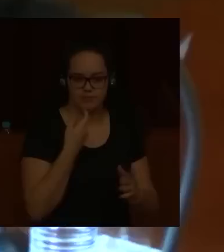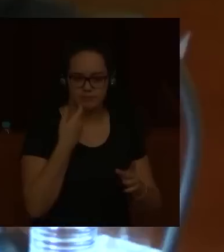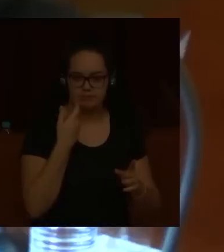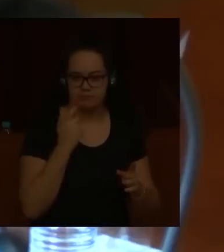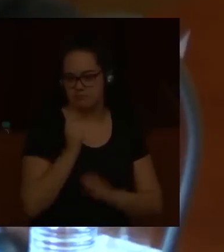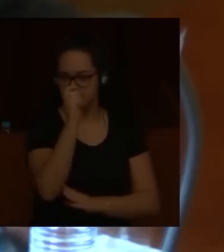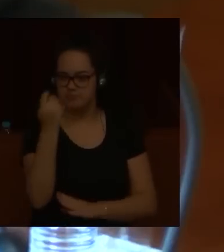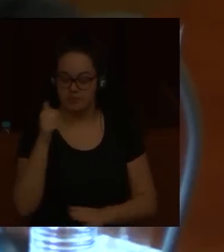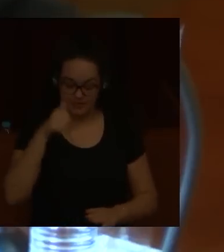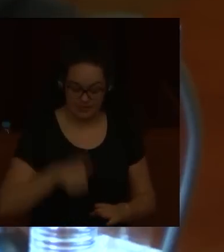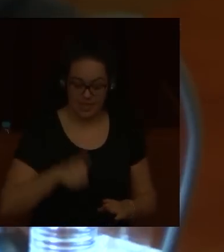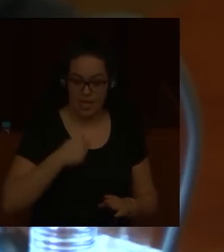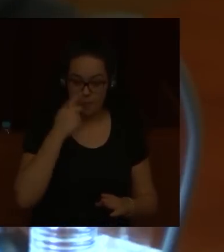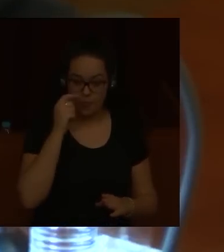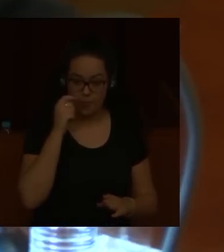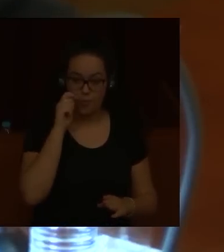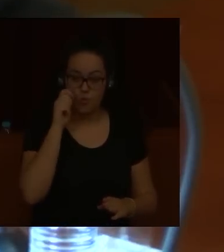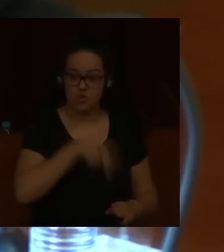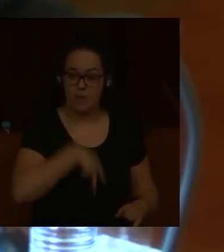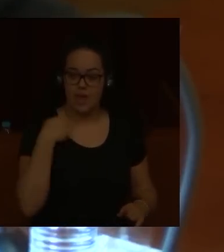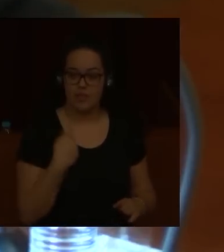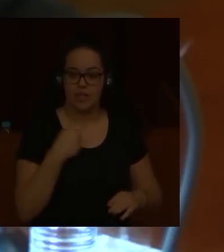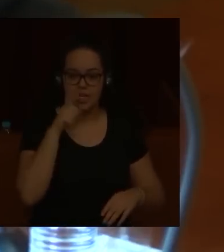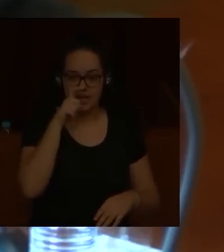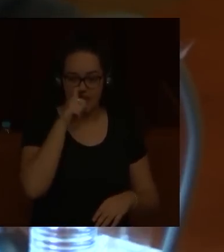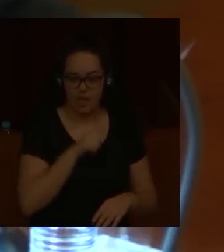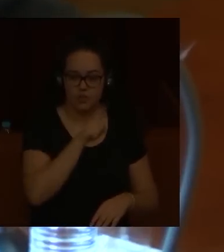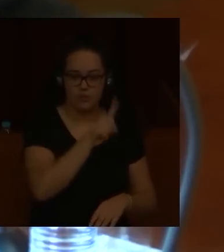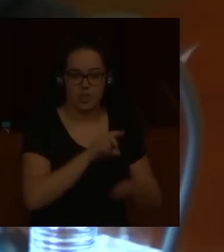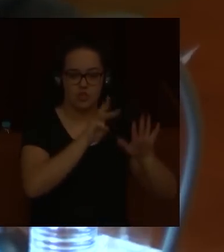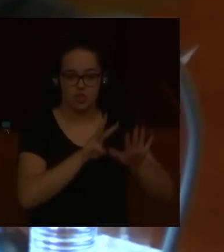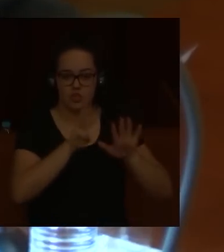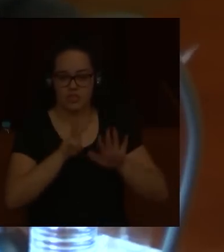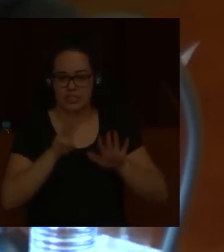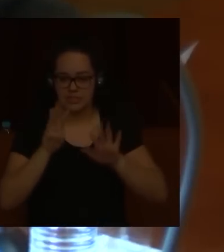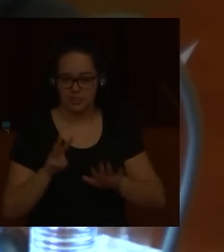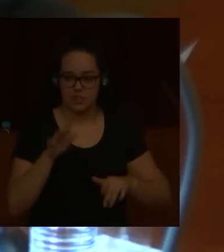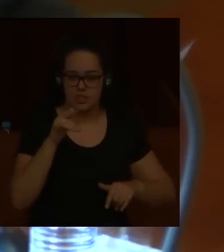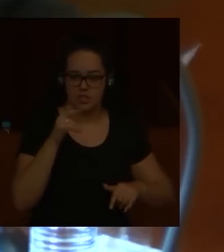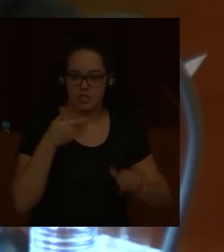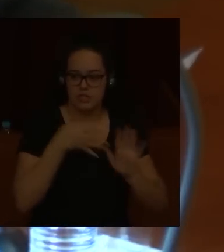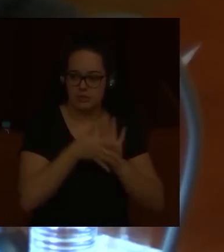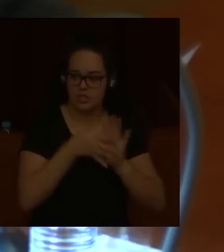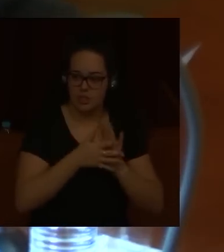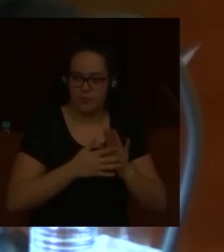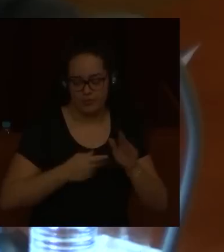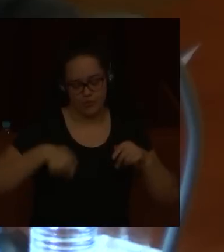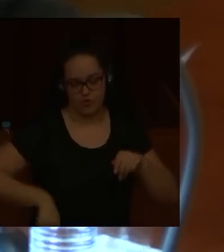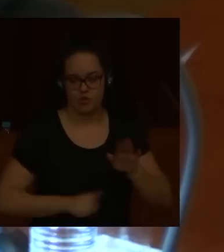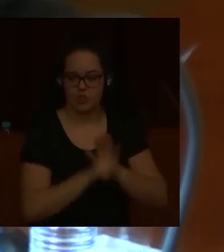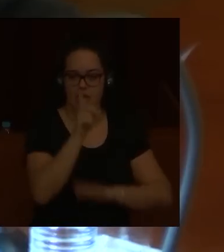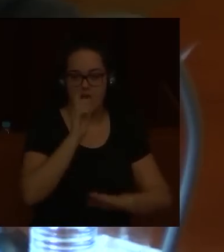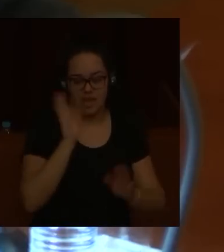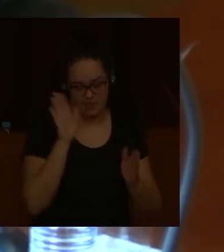Ingresó aquí, en el Museo del Prado, en 1988, donde desarrolló la mayor parte de su carrera profesional y